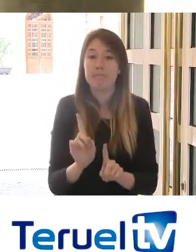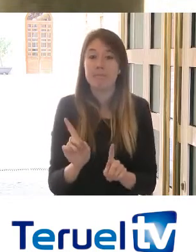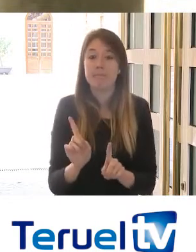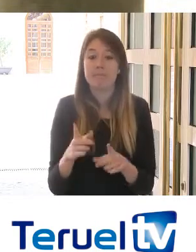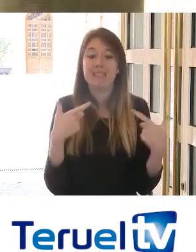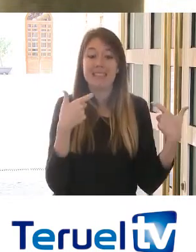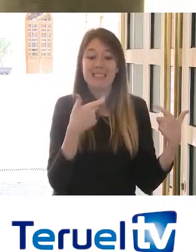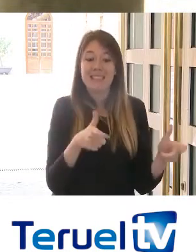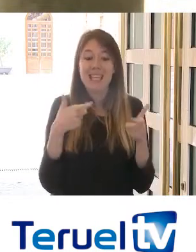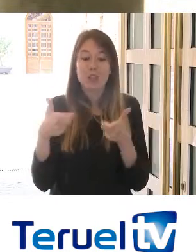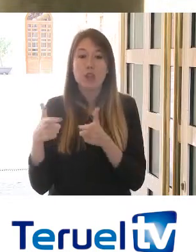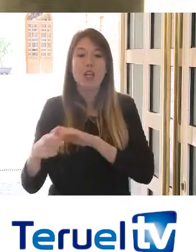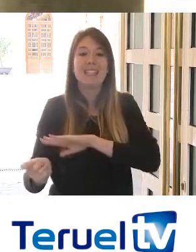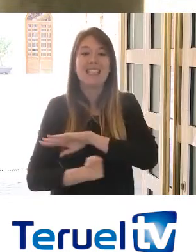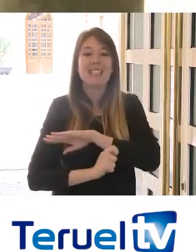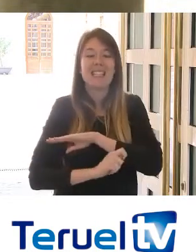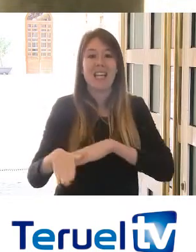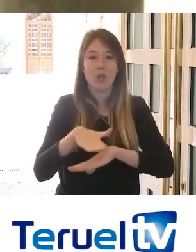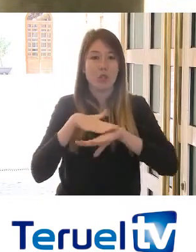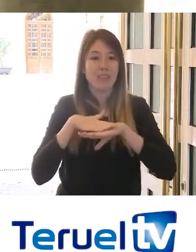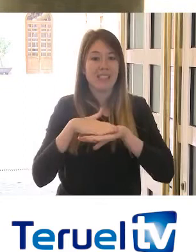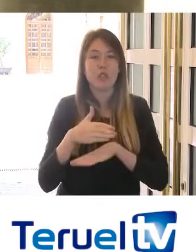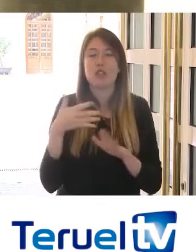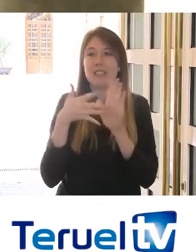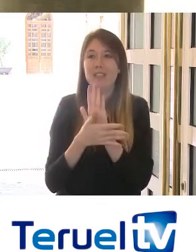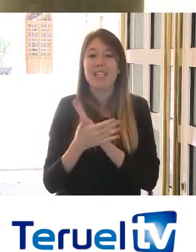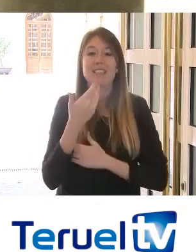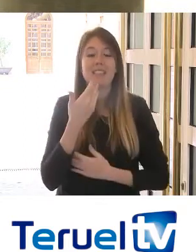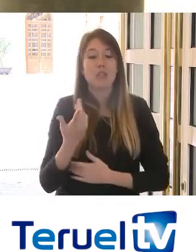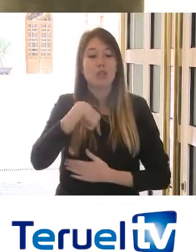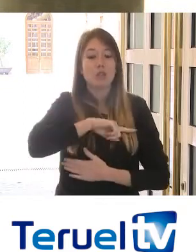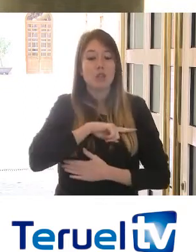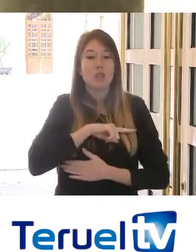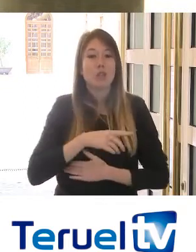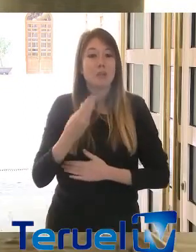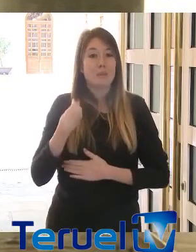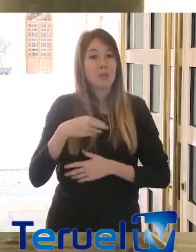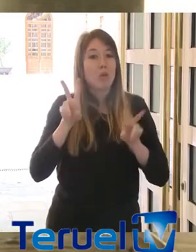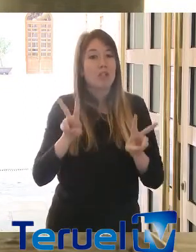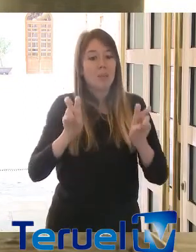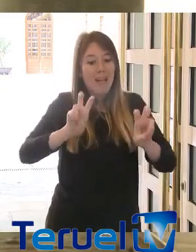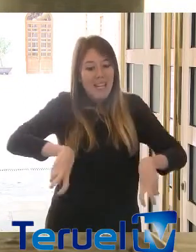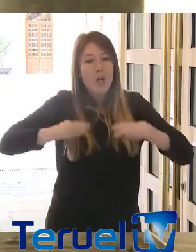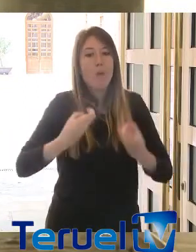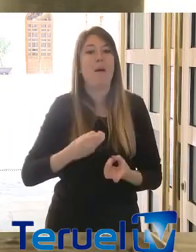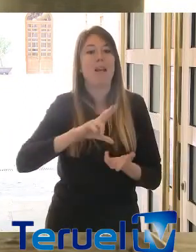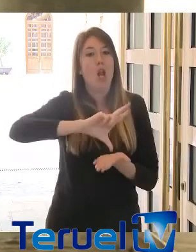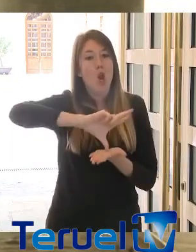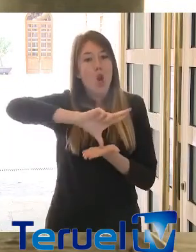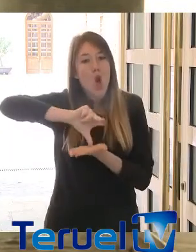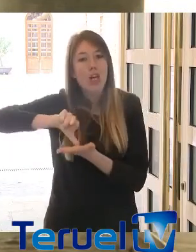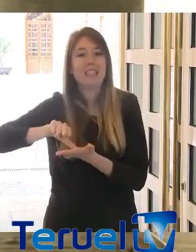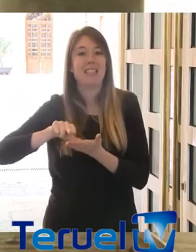los sectores estratégicos básicos, es decir, si seguimos la dinámica de renovables, la dinámica de logística, la dinámica de